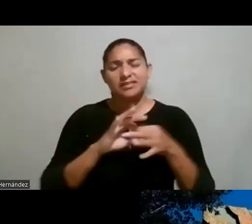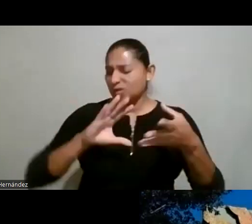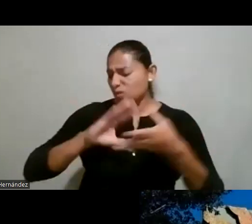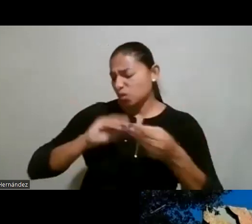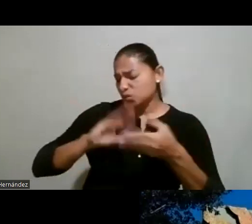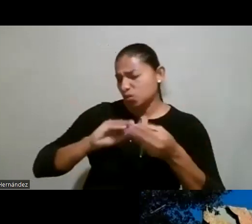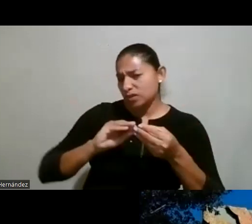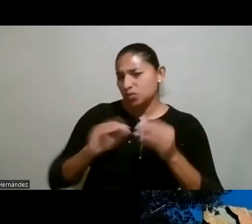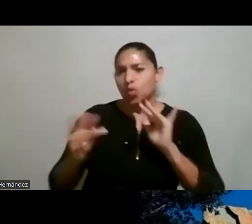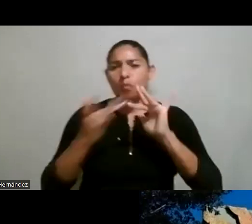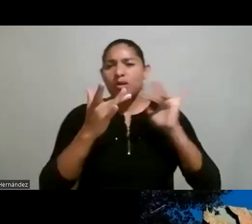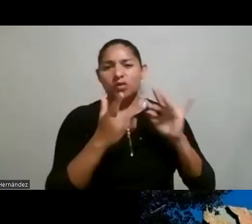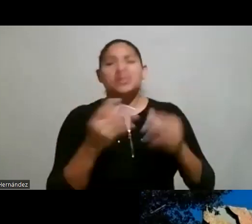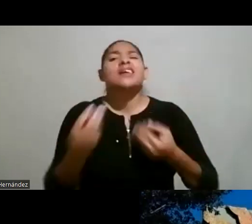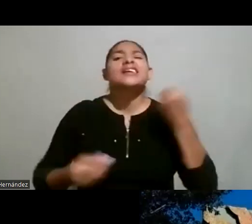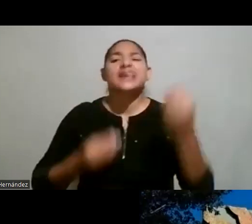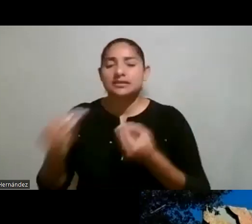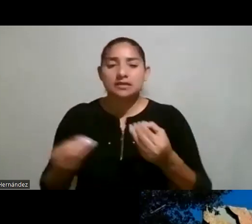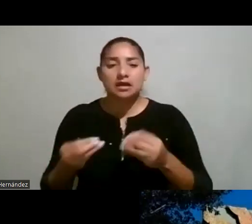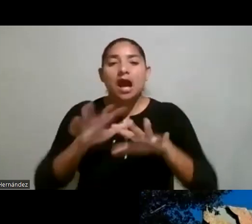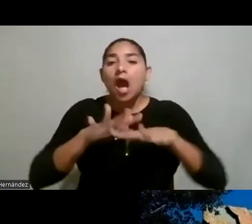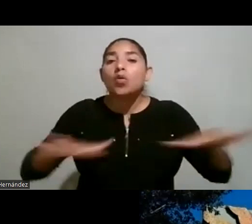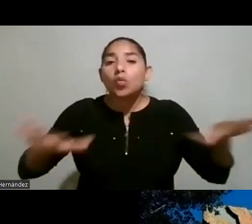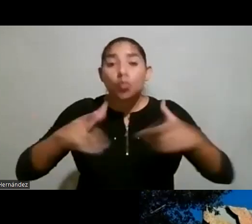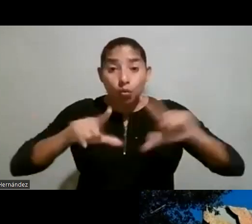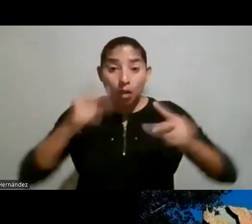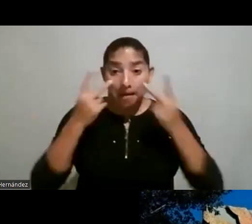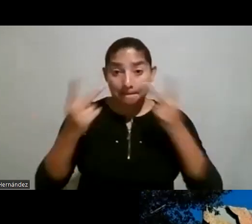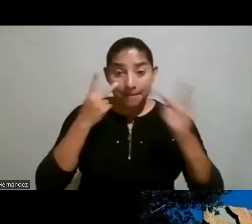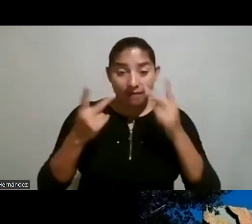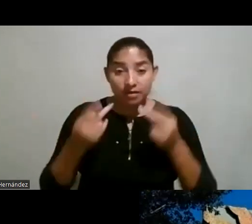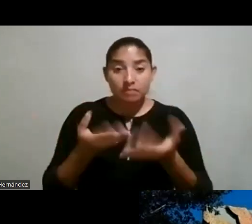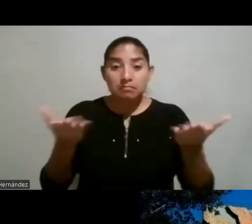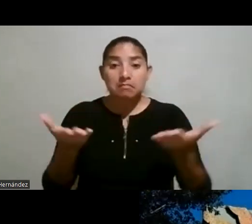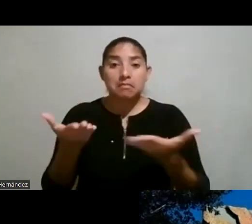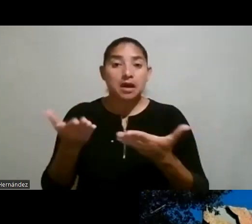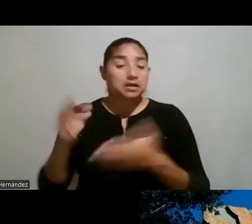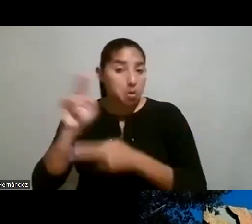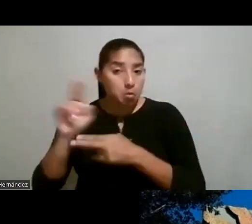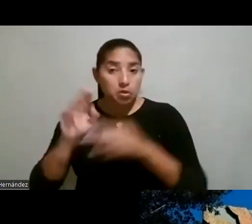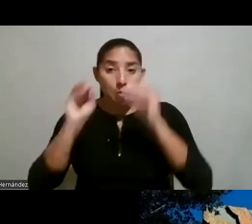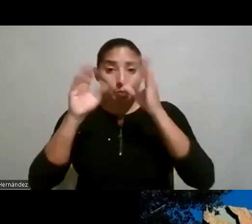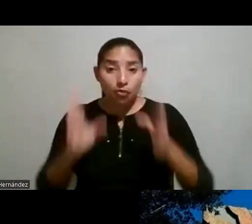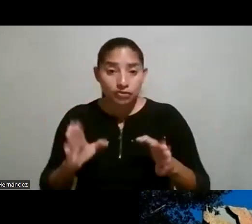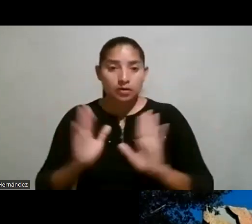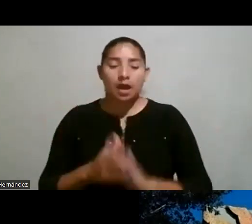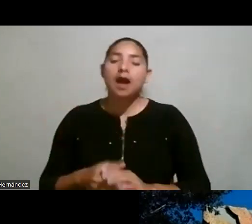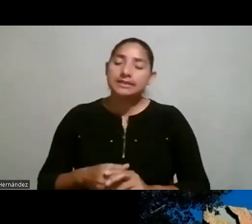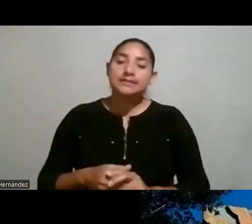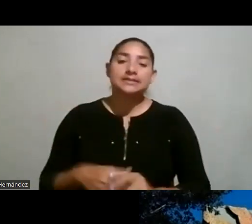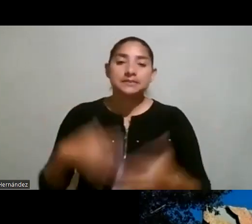contacta eso que si eso está disponible en algún lado para algunos profesores quizás ah bueno muchas gracias